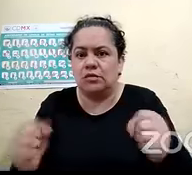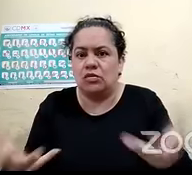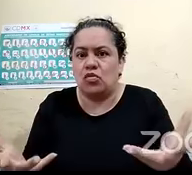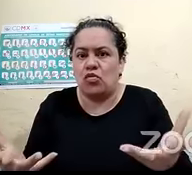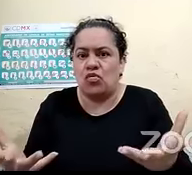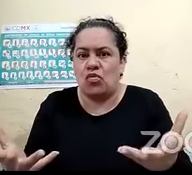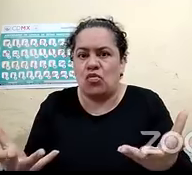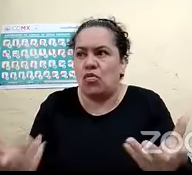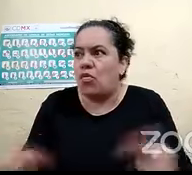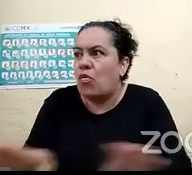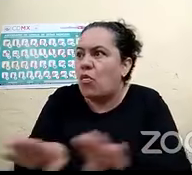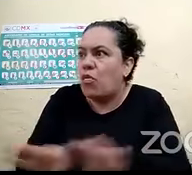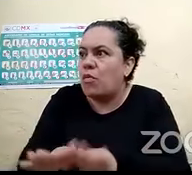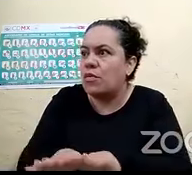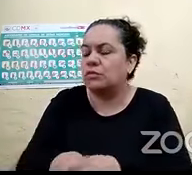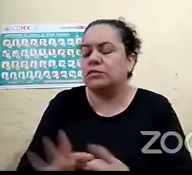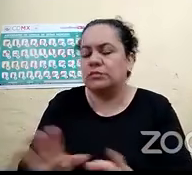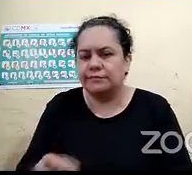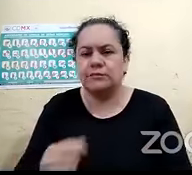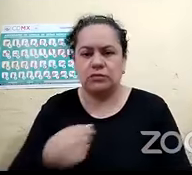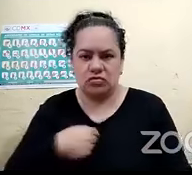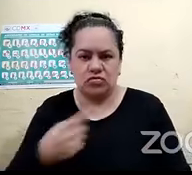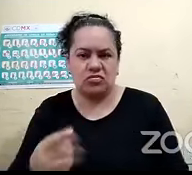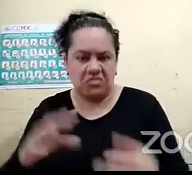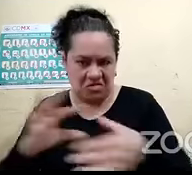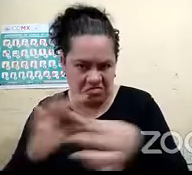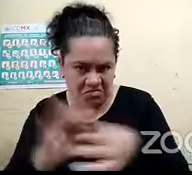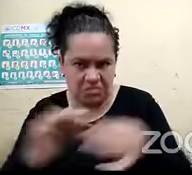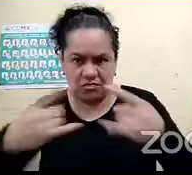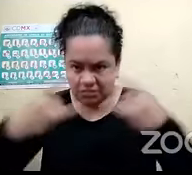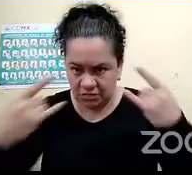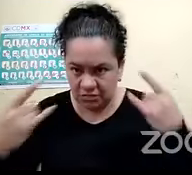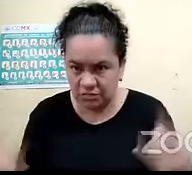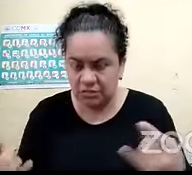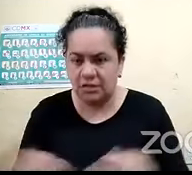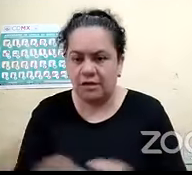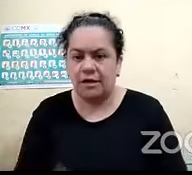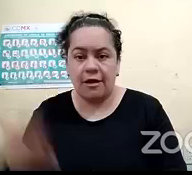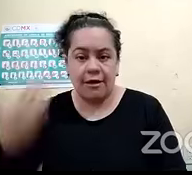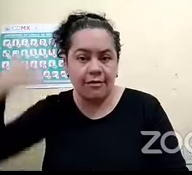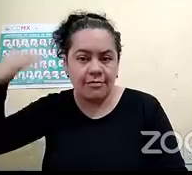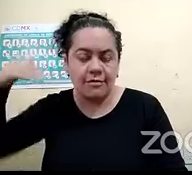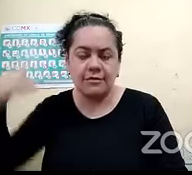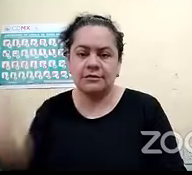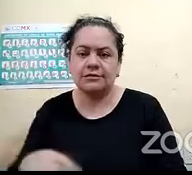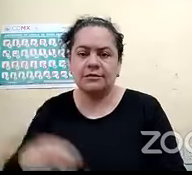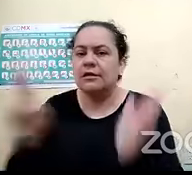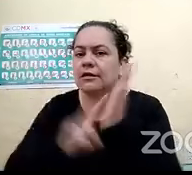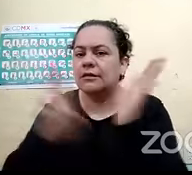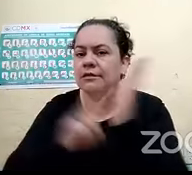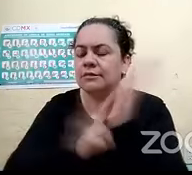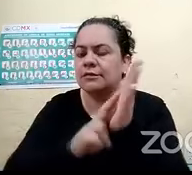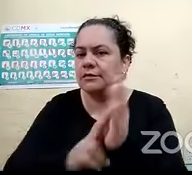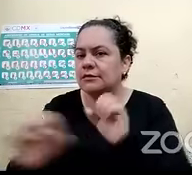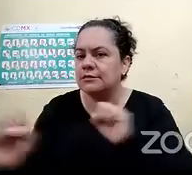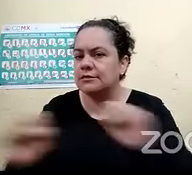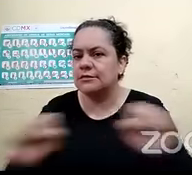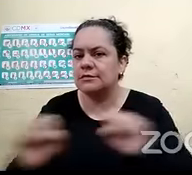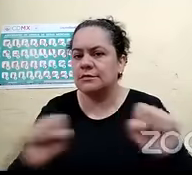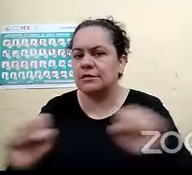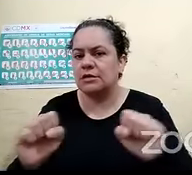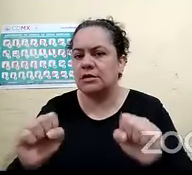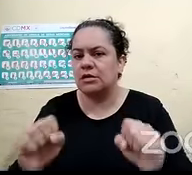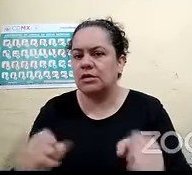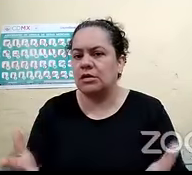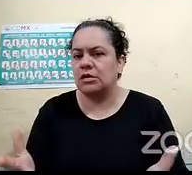voy a contar brevemente una anécdota una ocasión sonó la alerta sísmica y y nos dice